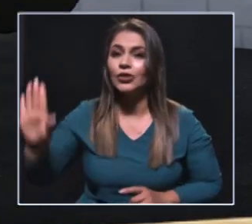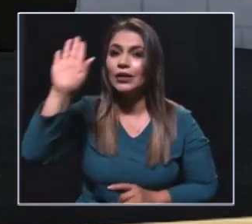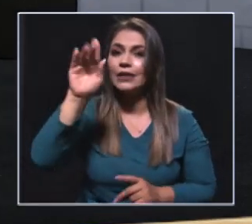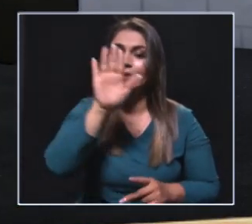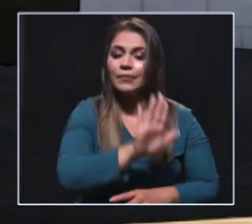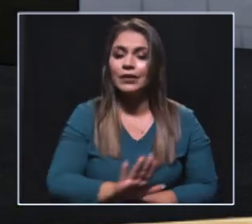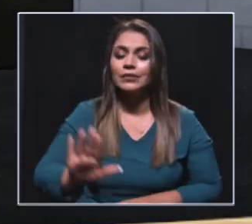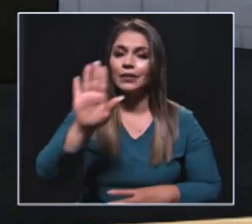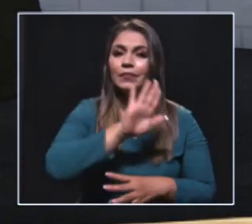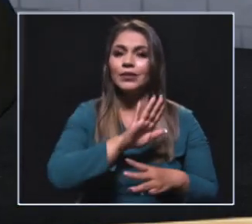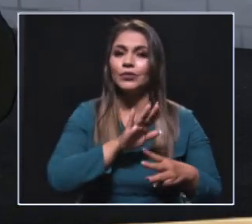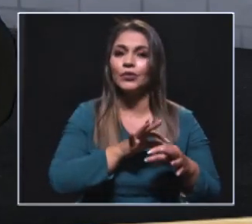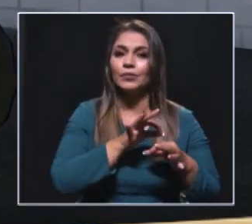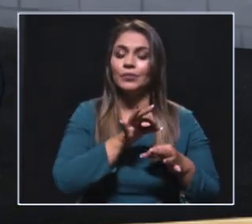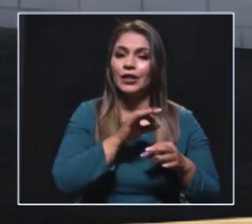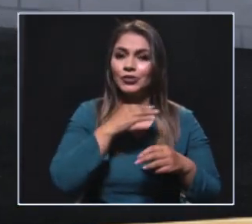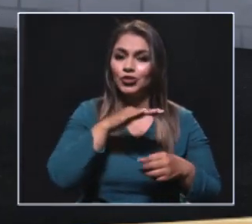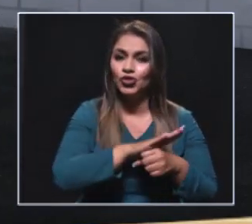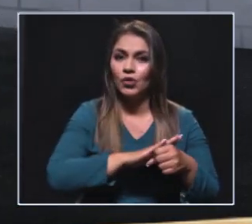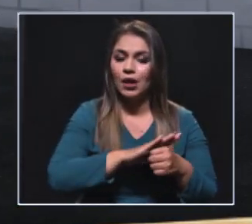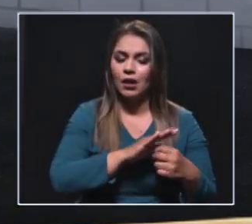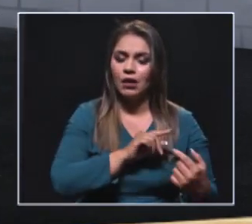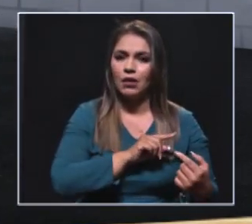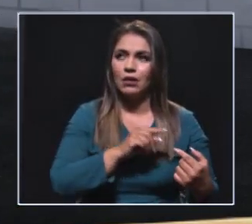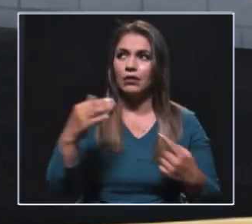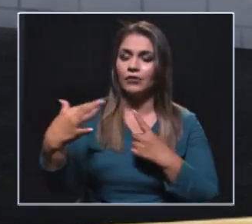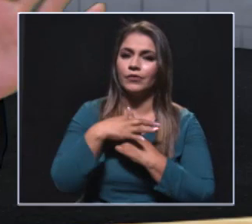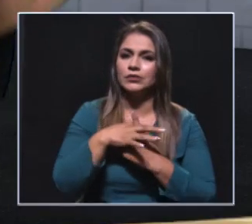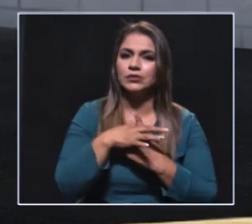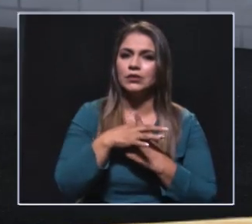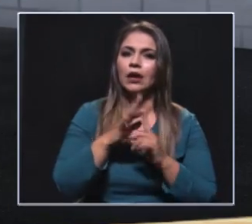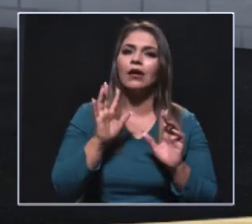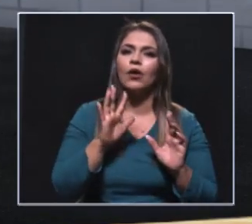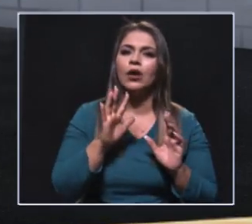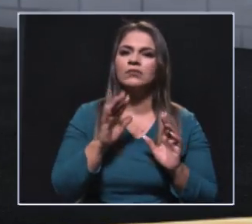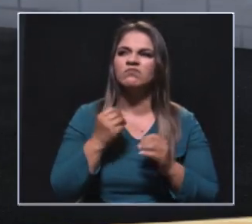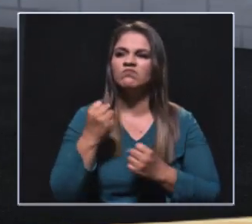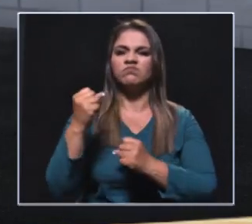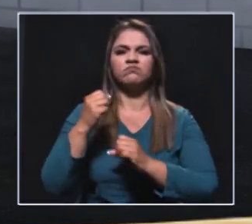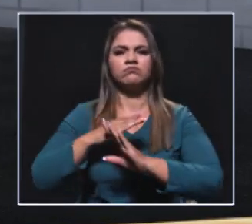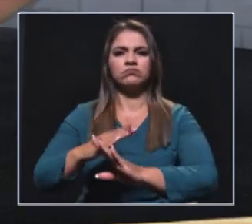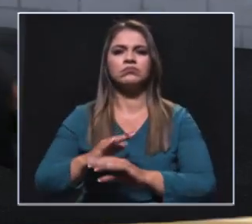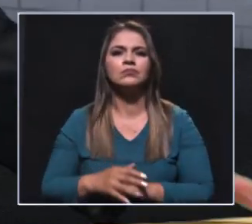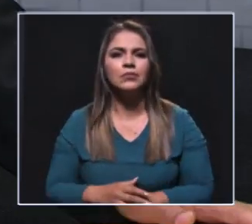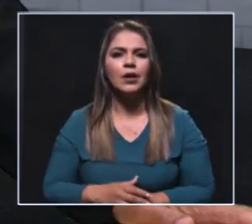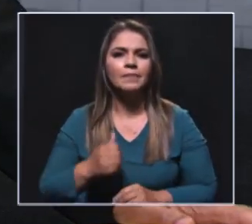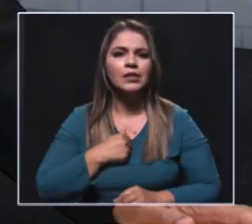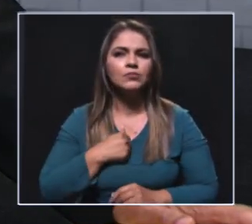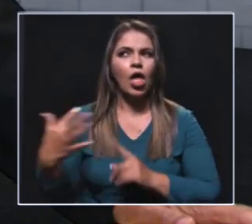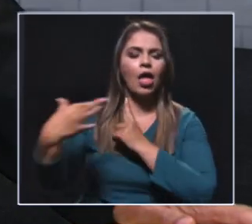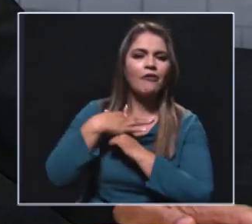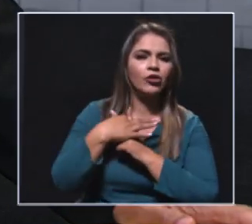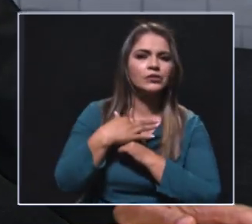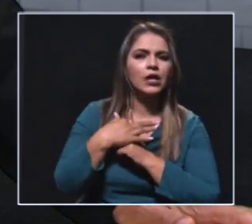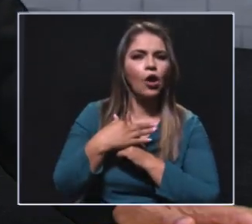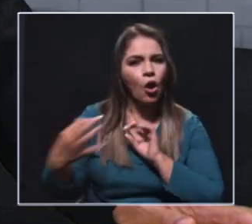municipal, las afecta, y especialmente o se meten en la política, o la política se mete con ellas, y ellas entendieron cualquier decisión de un proyecto de